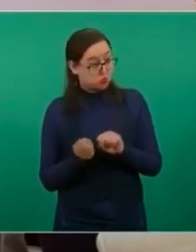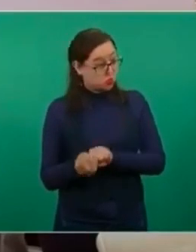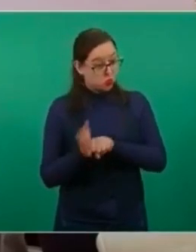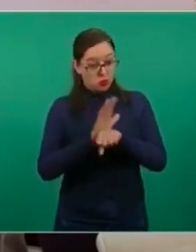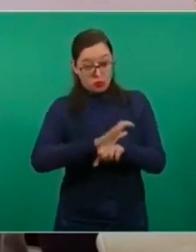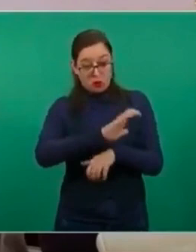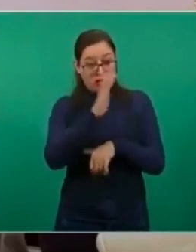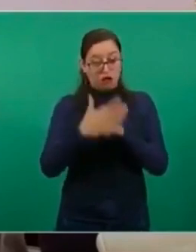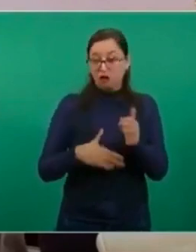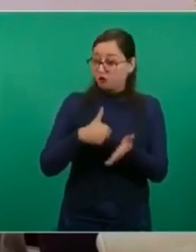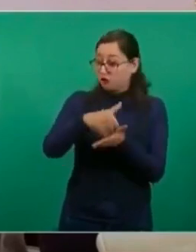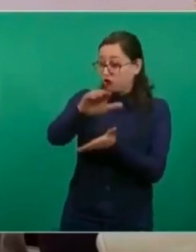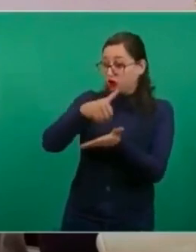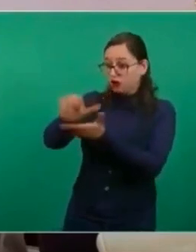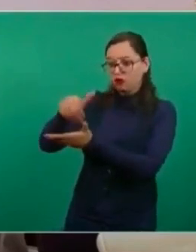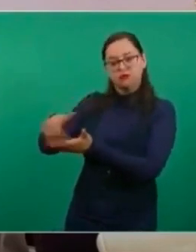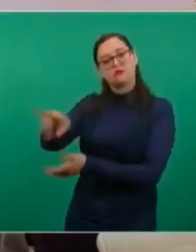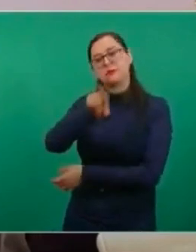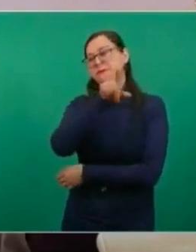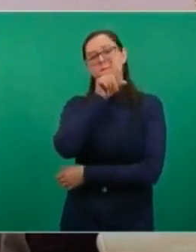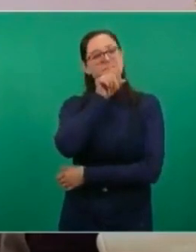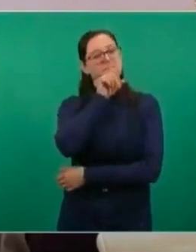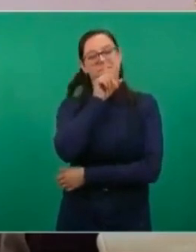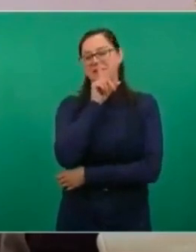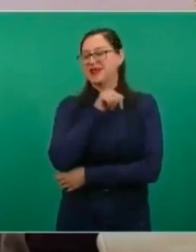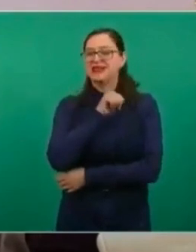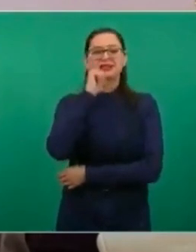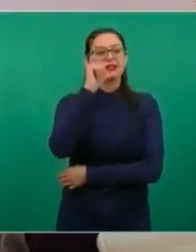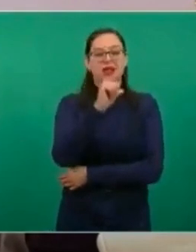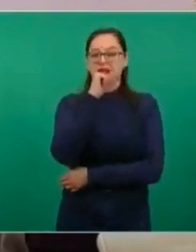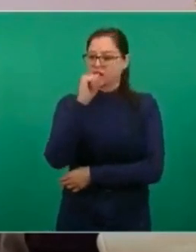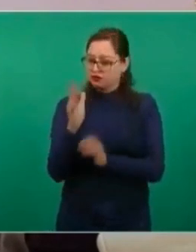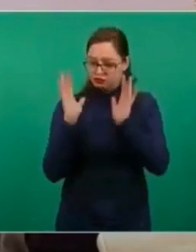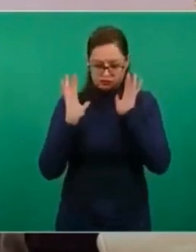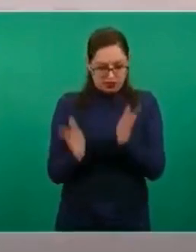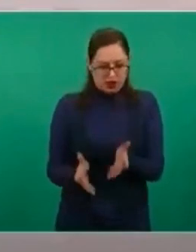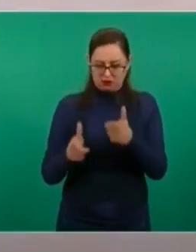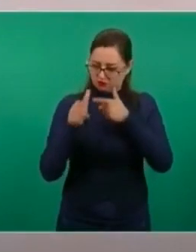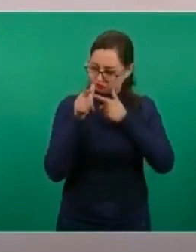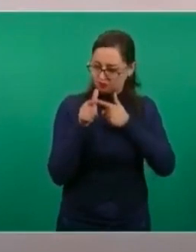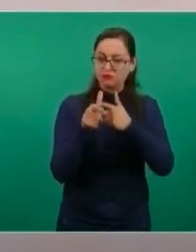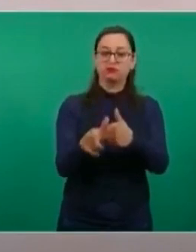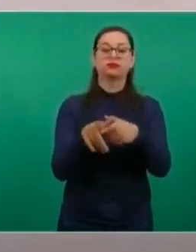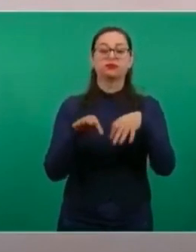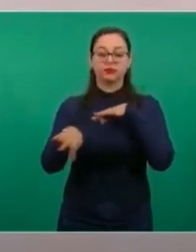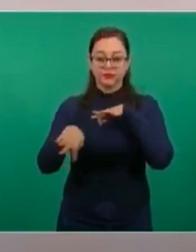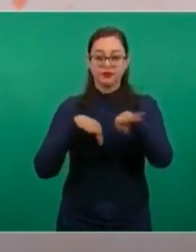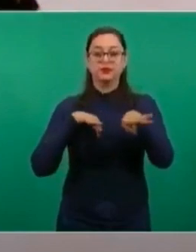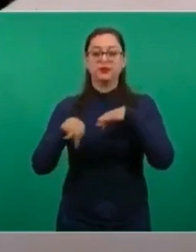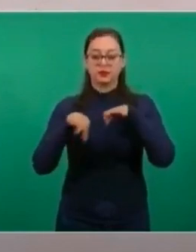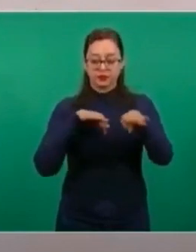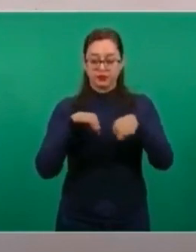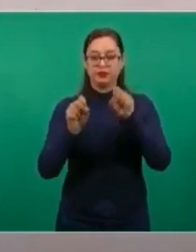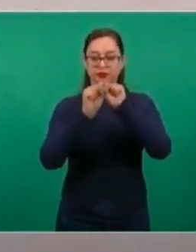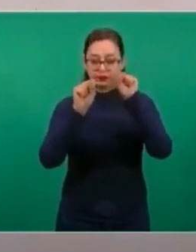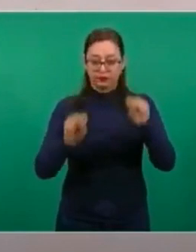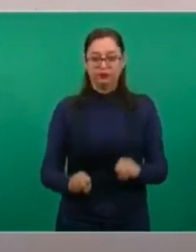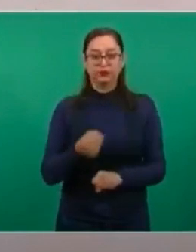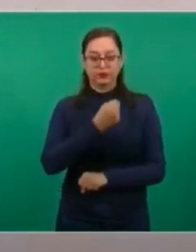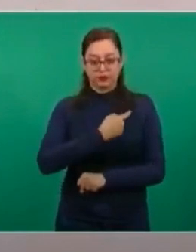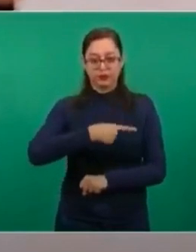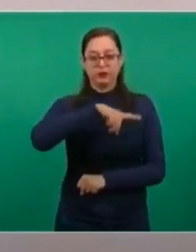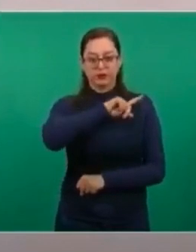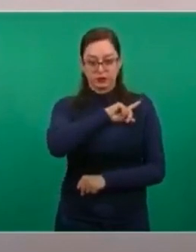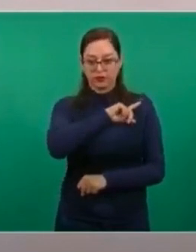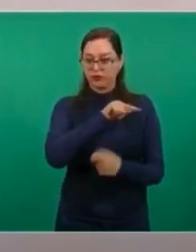ninguno de esos trabajadores, los vamos a incorporar al sistema de